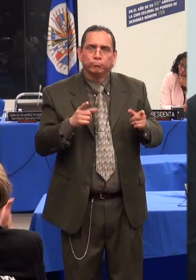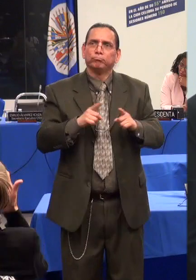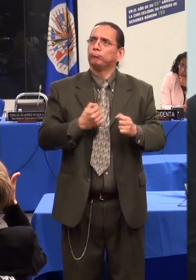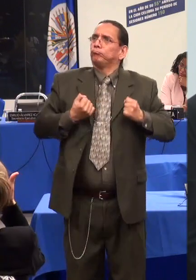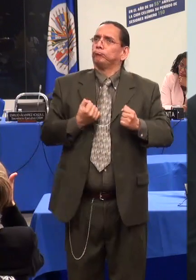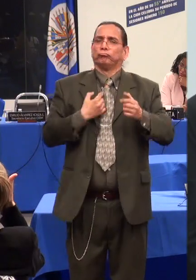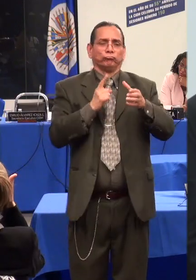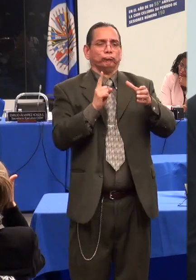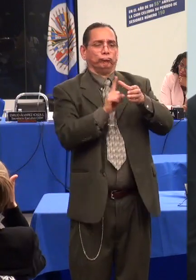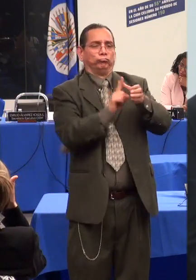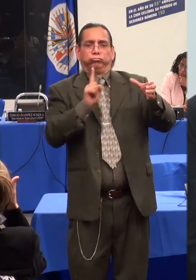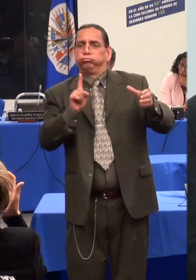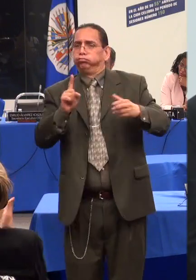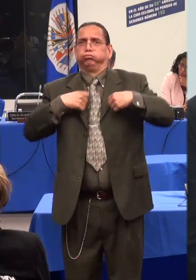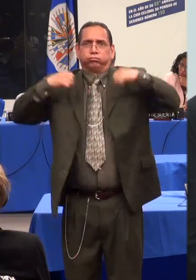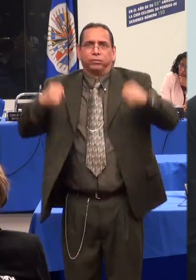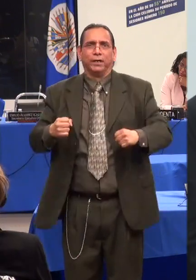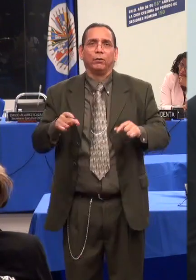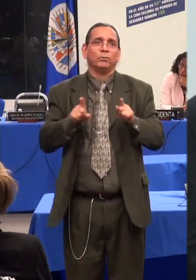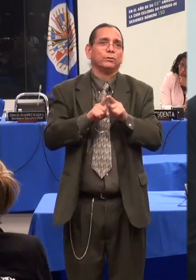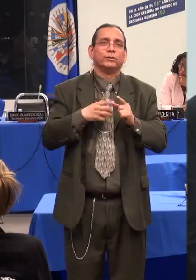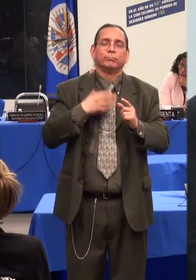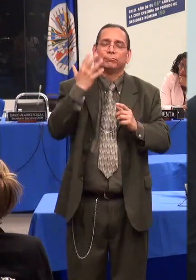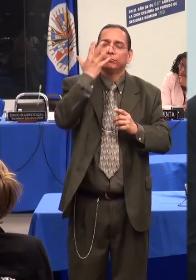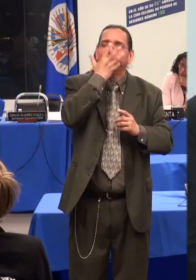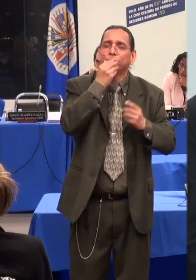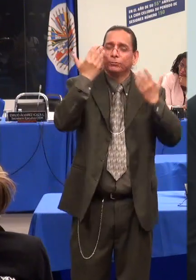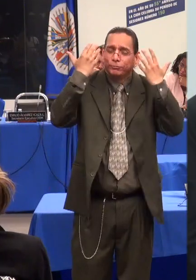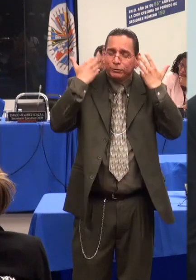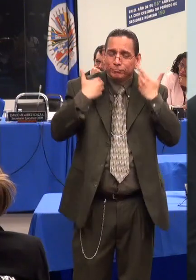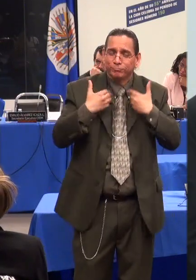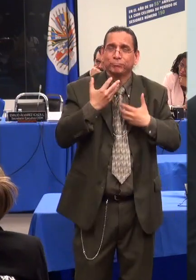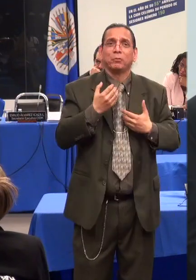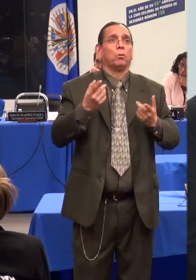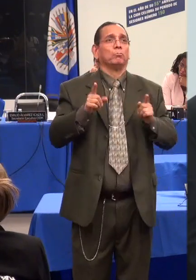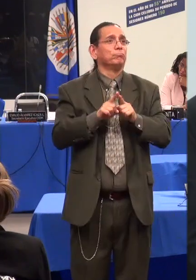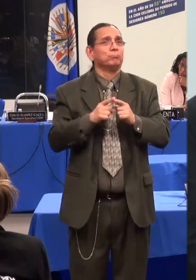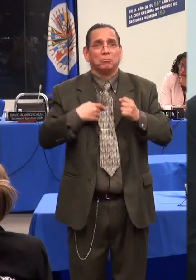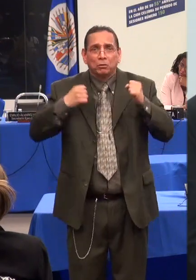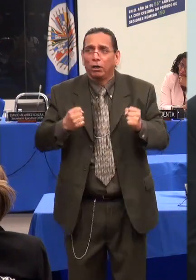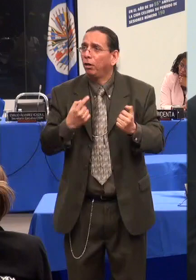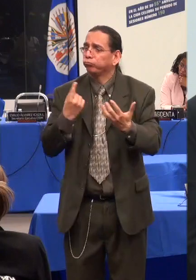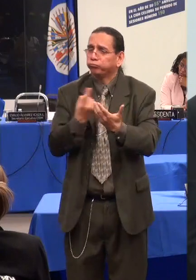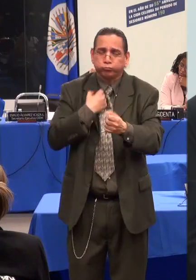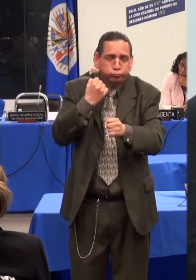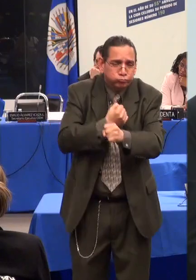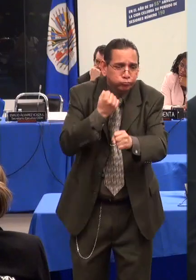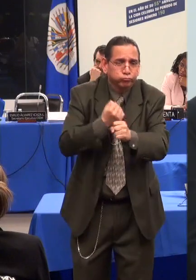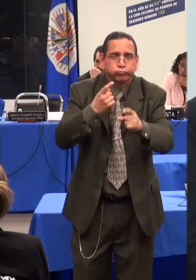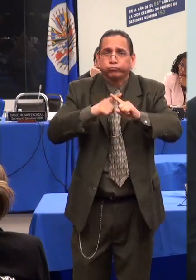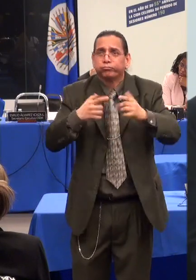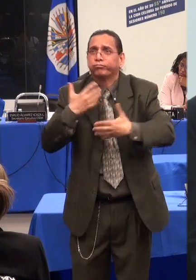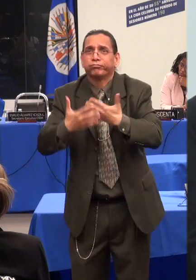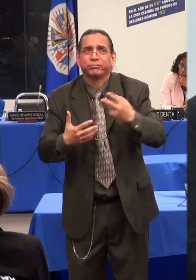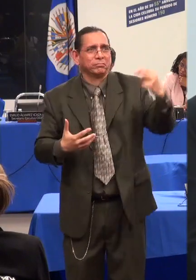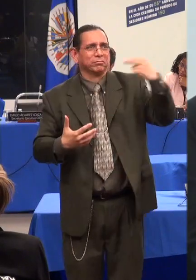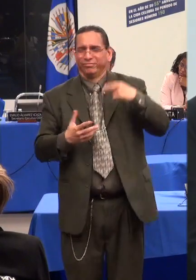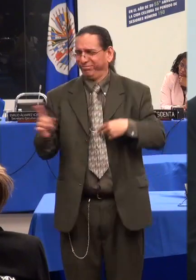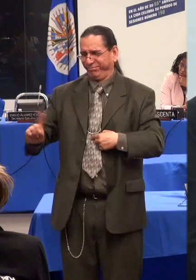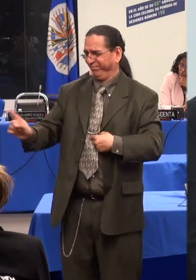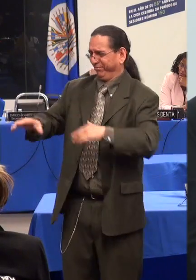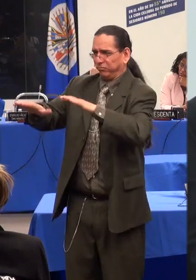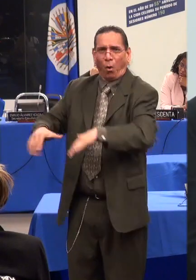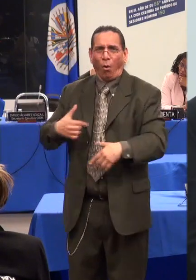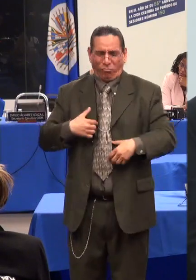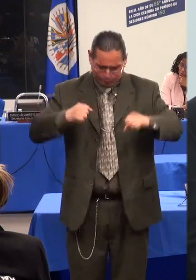Encontrando este panorama ampliamente desolador, pero con plena convicción de que un mundo que reconoce la